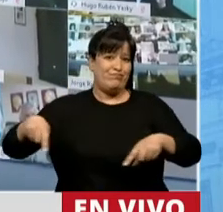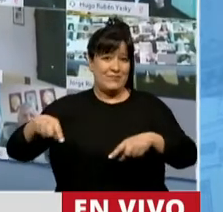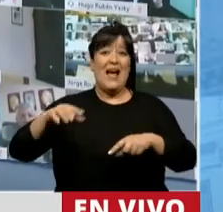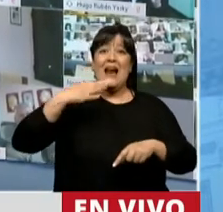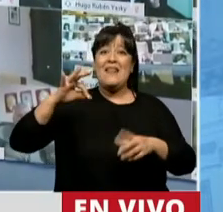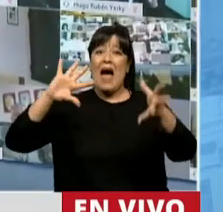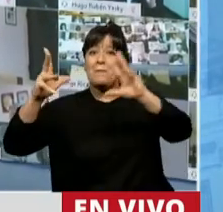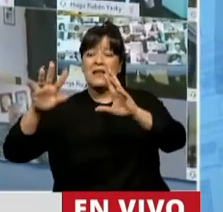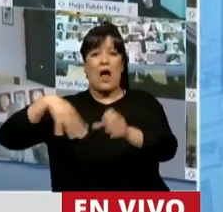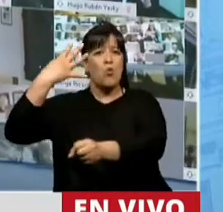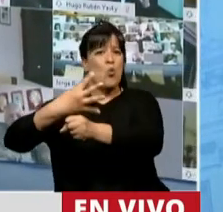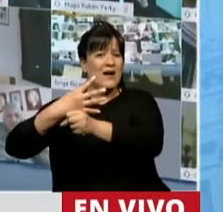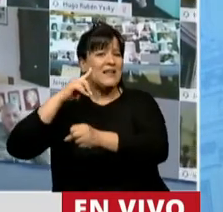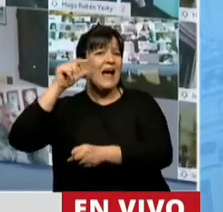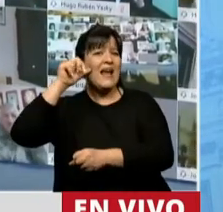generación.